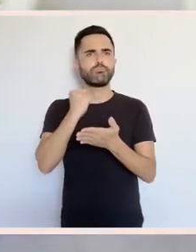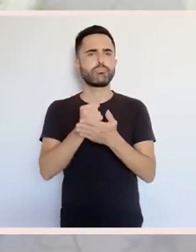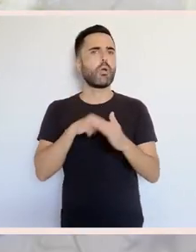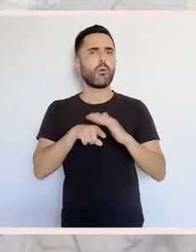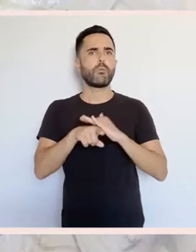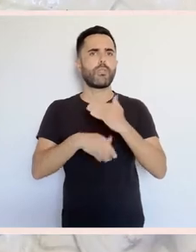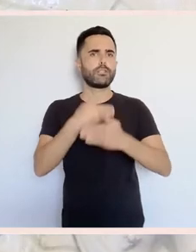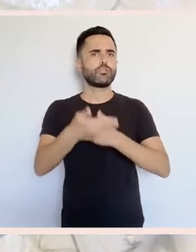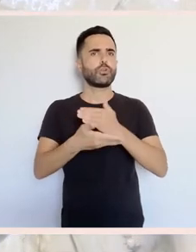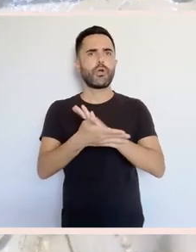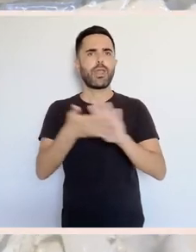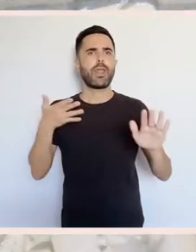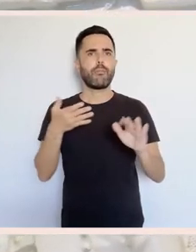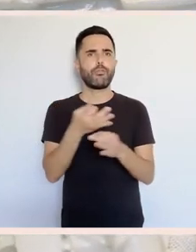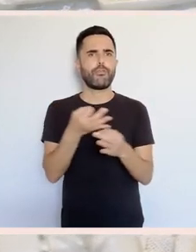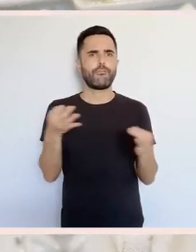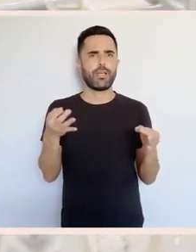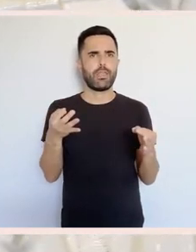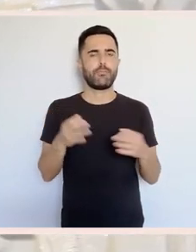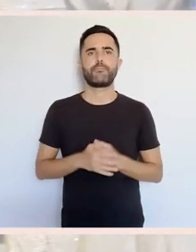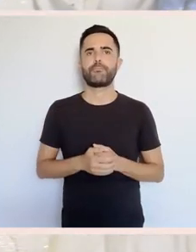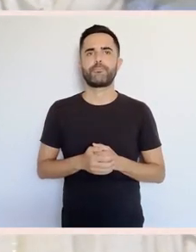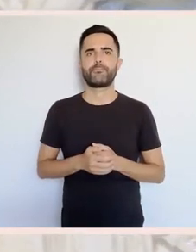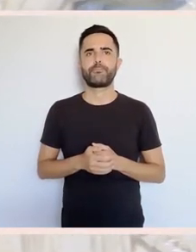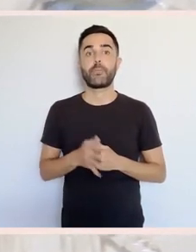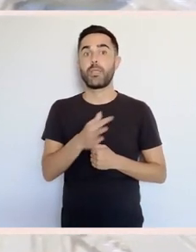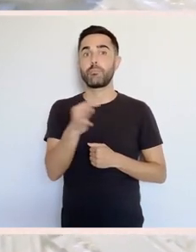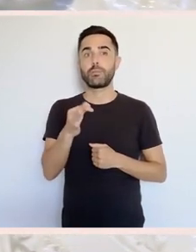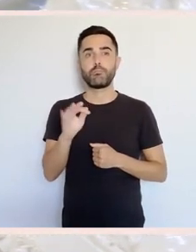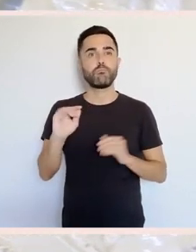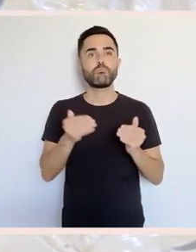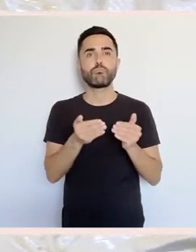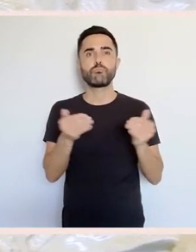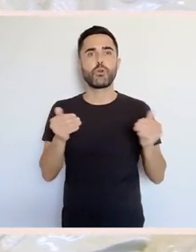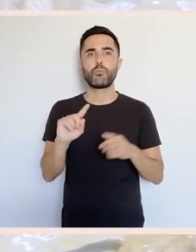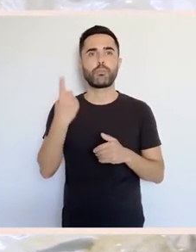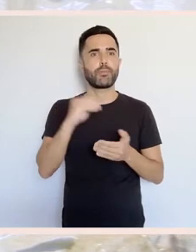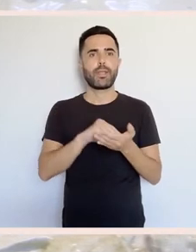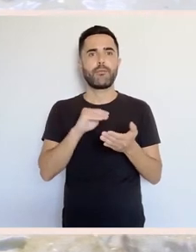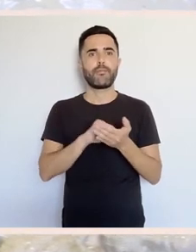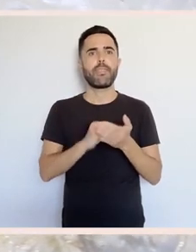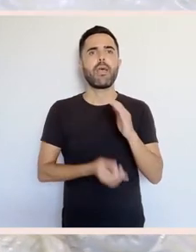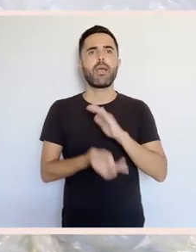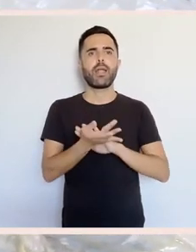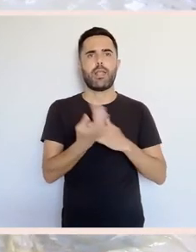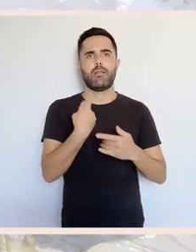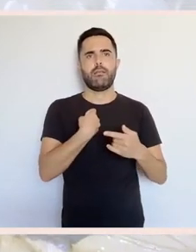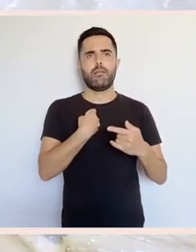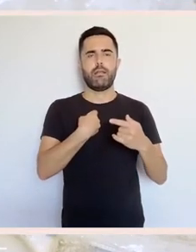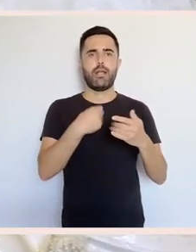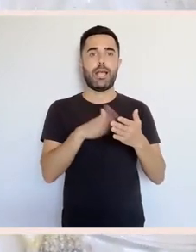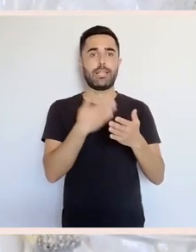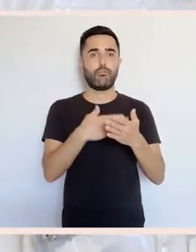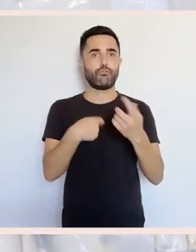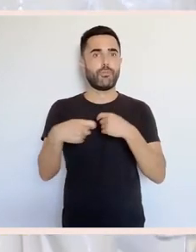Ademais de que se establecen, por primeira vez, catálogos comerciais e vaiselas por encargo. Na colección de museo temos